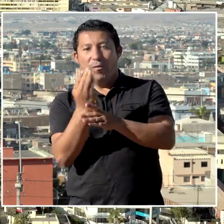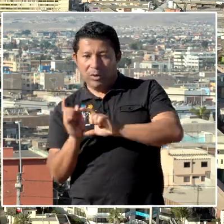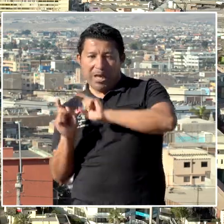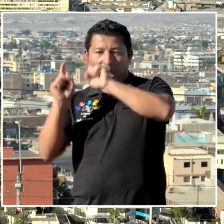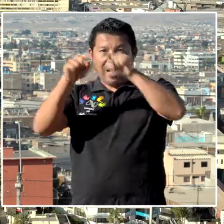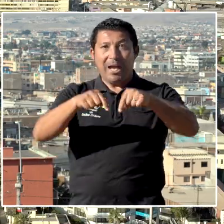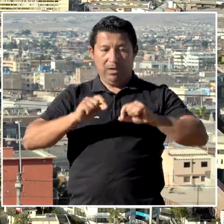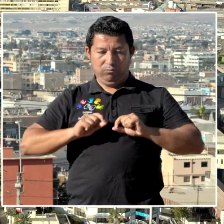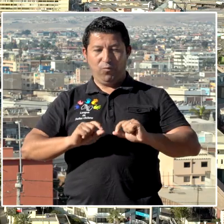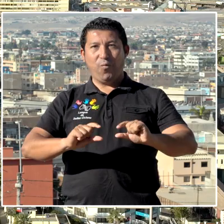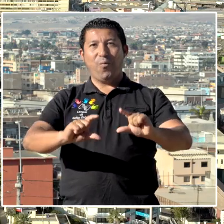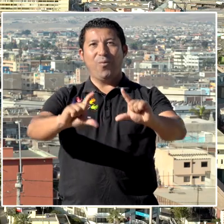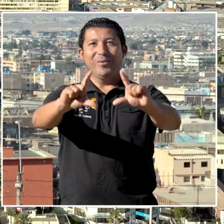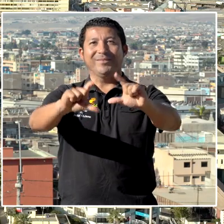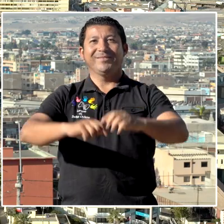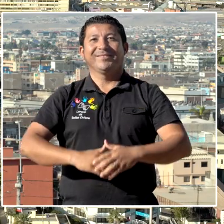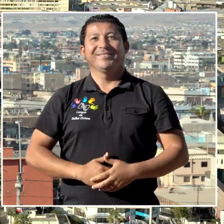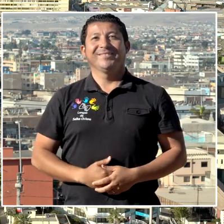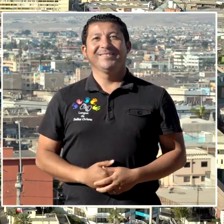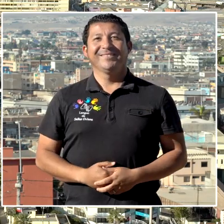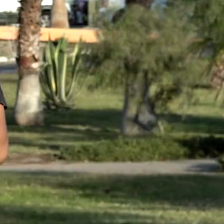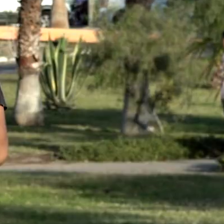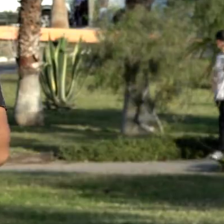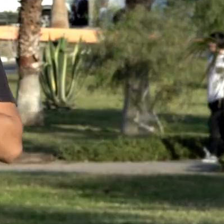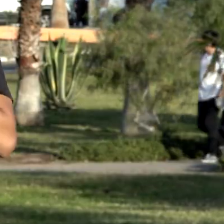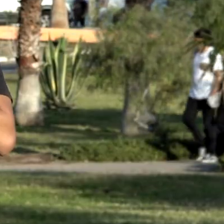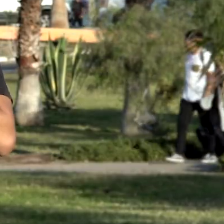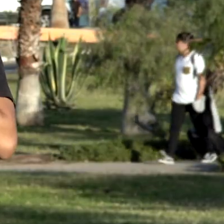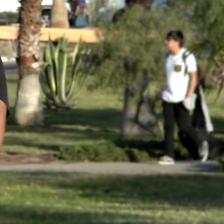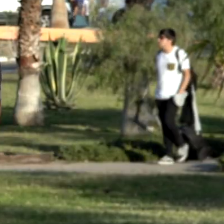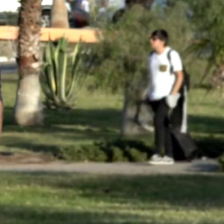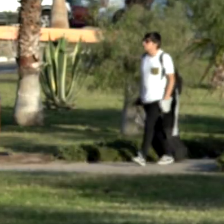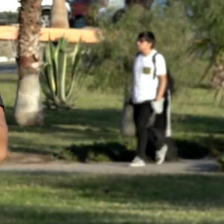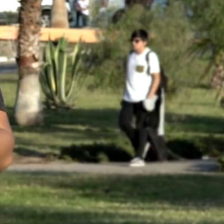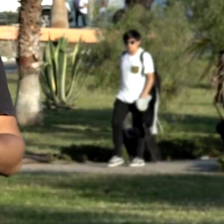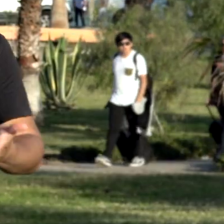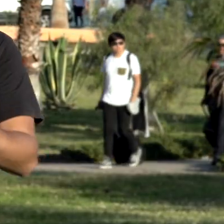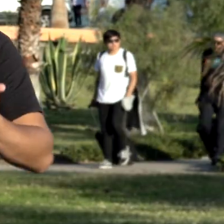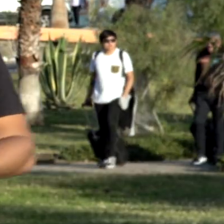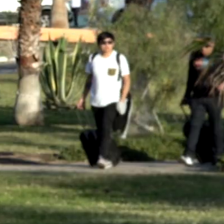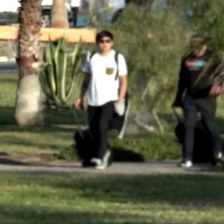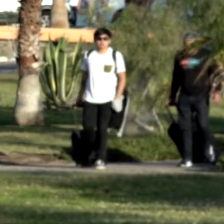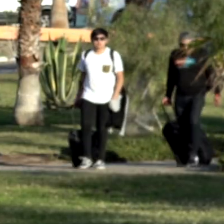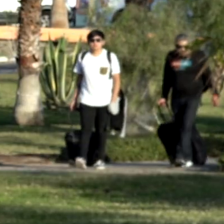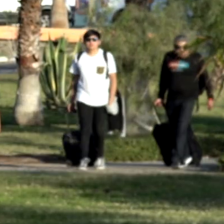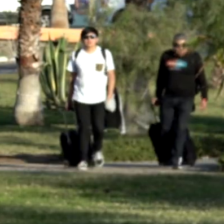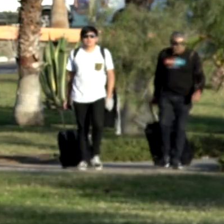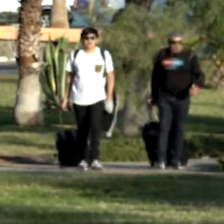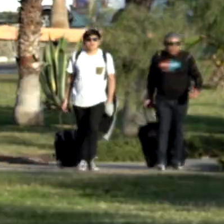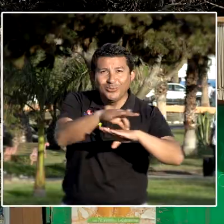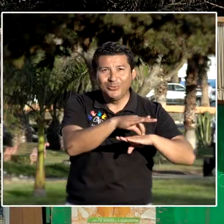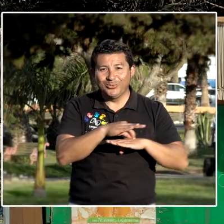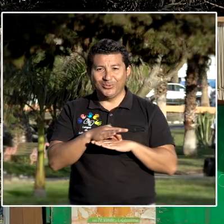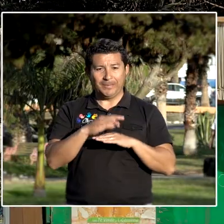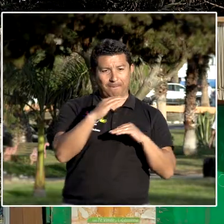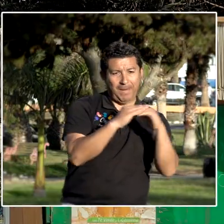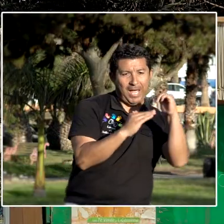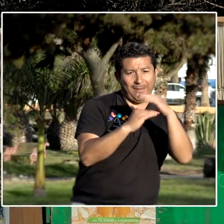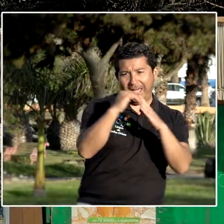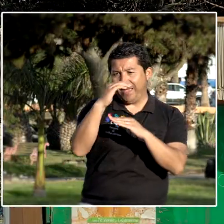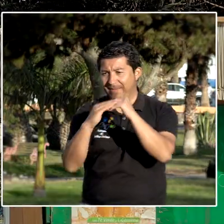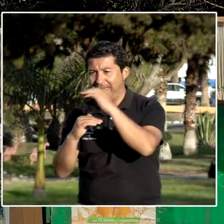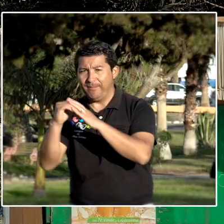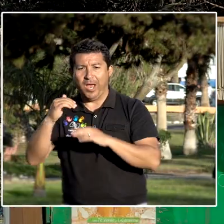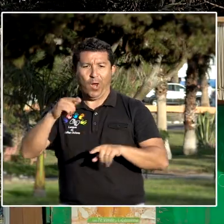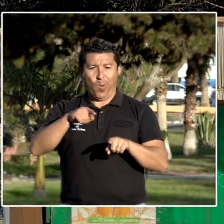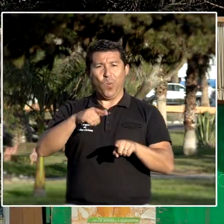lleno al escenario local. Dicha institución también promovió el turismo, a partir